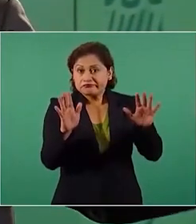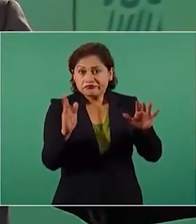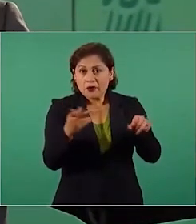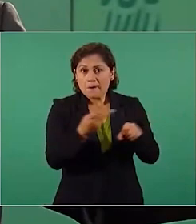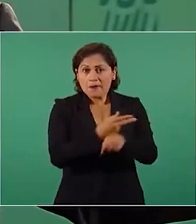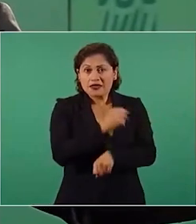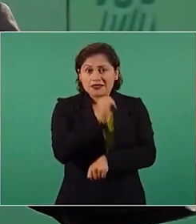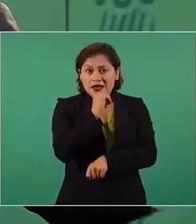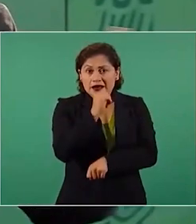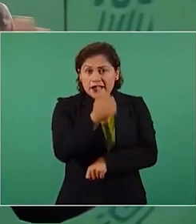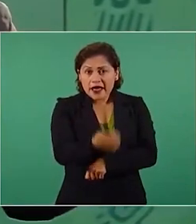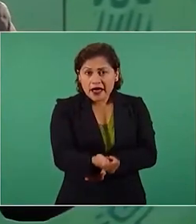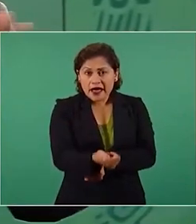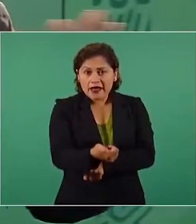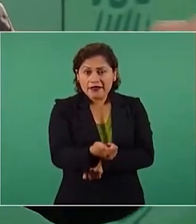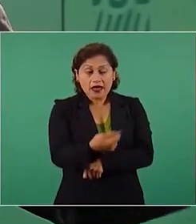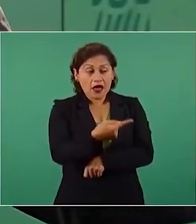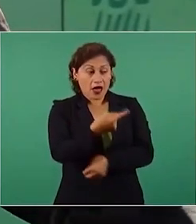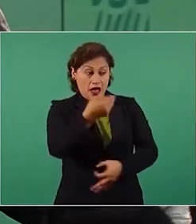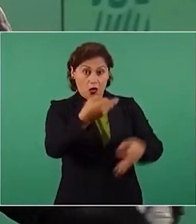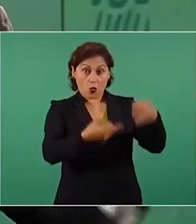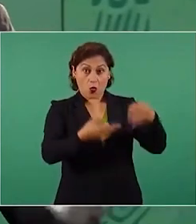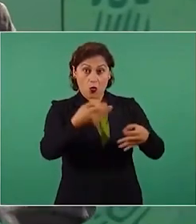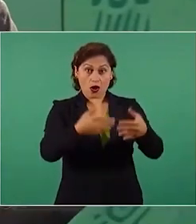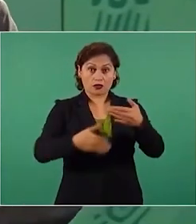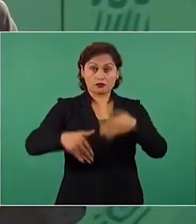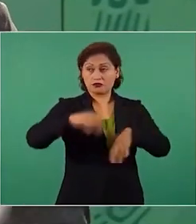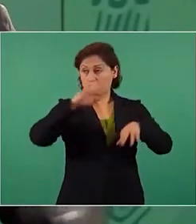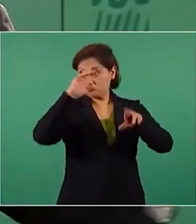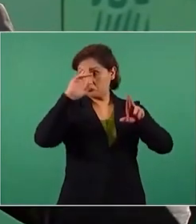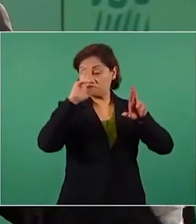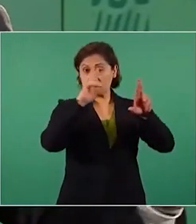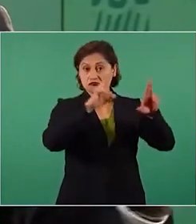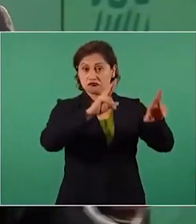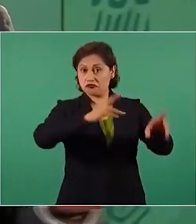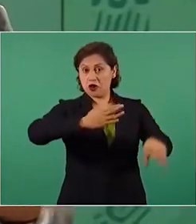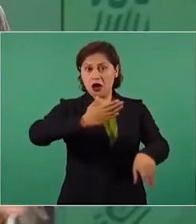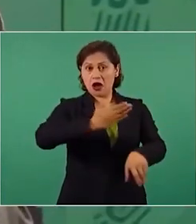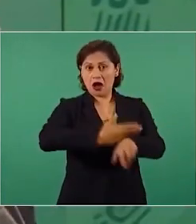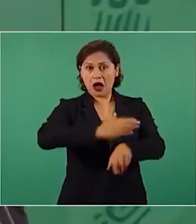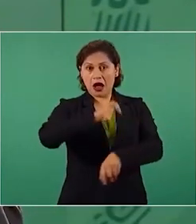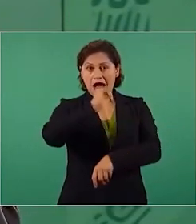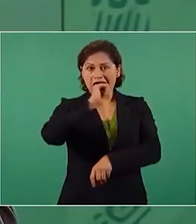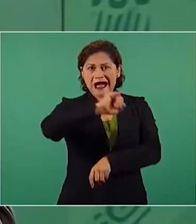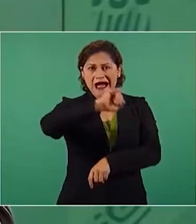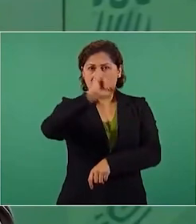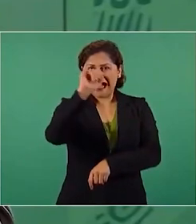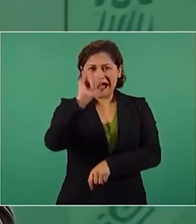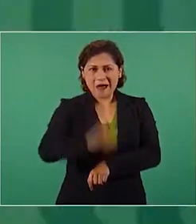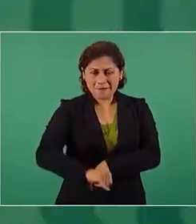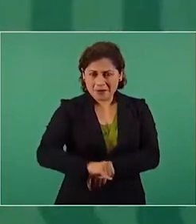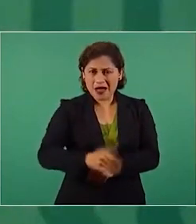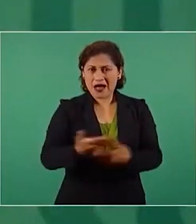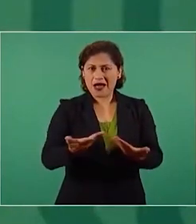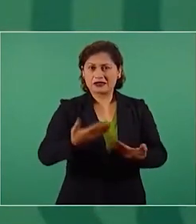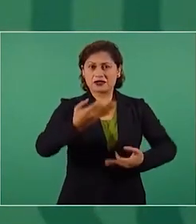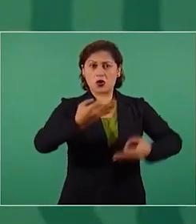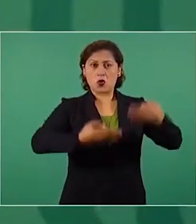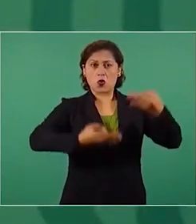nunca se castigaba a un juez, nunca se castigaba a un magistrado,